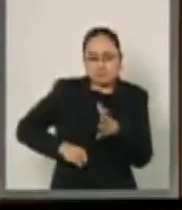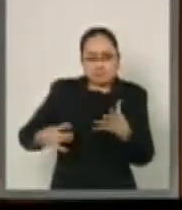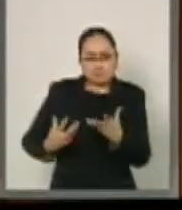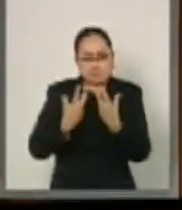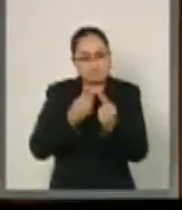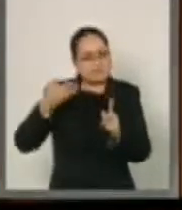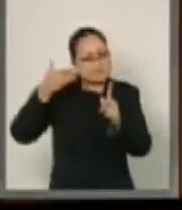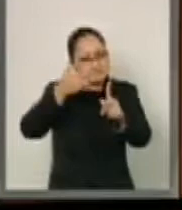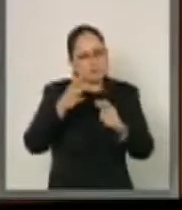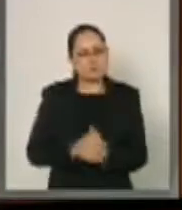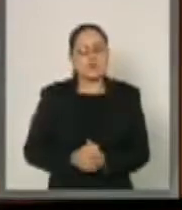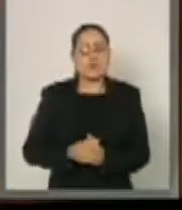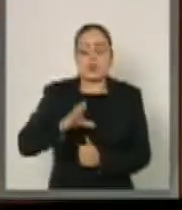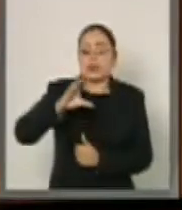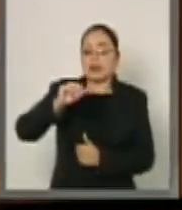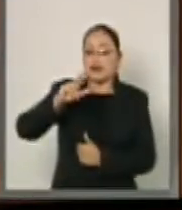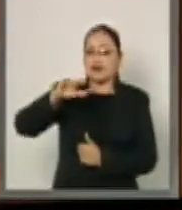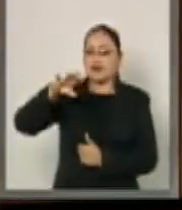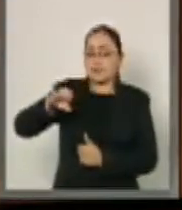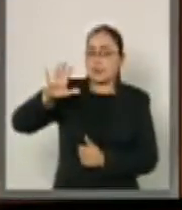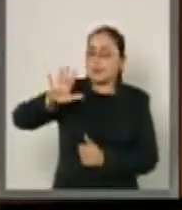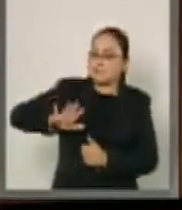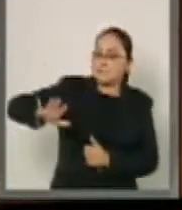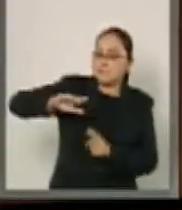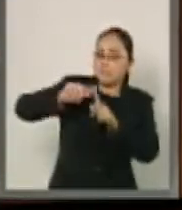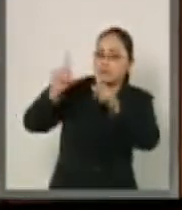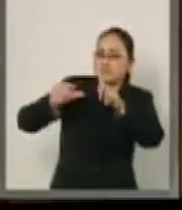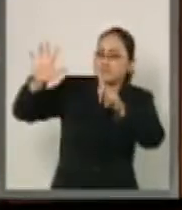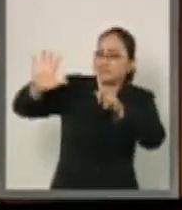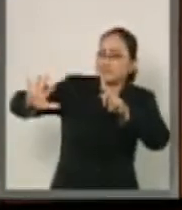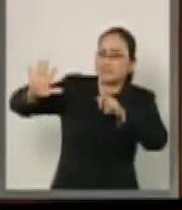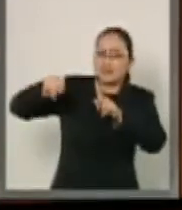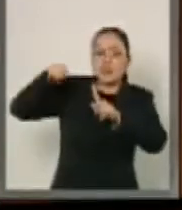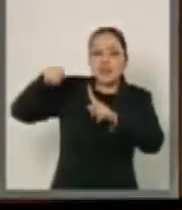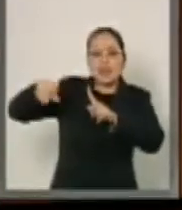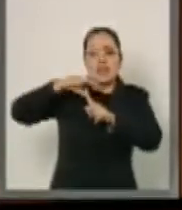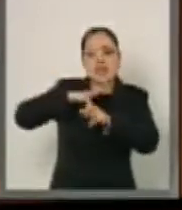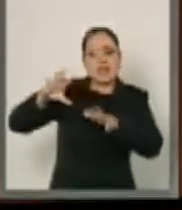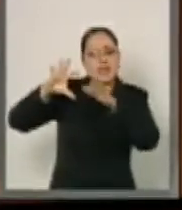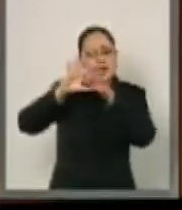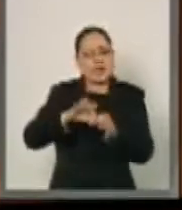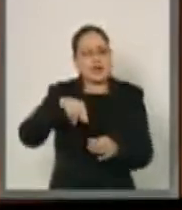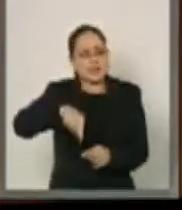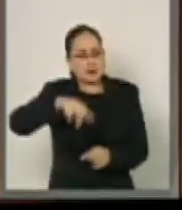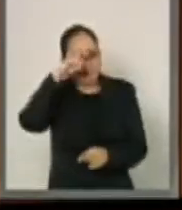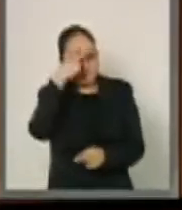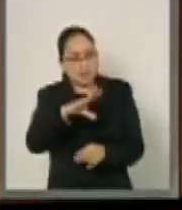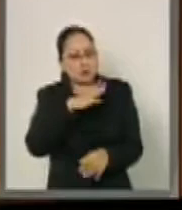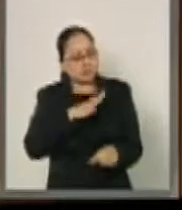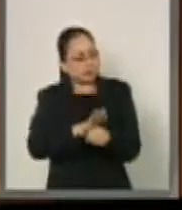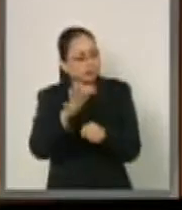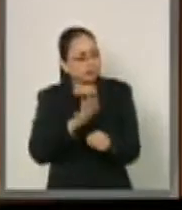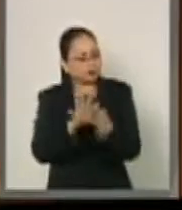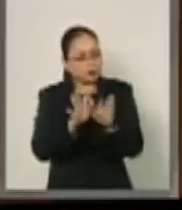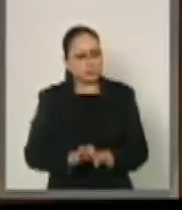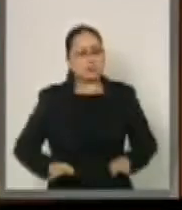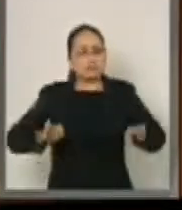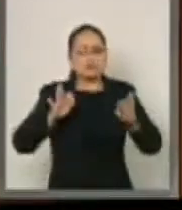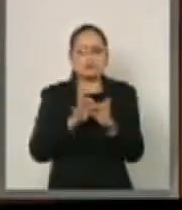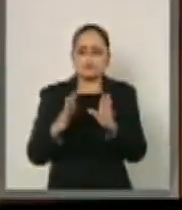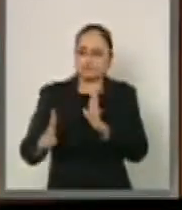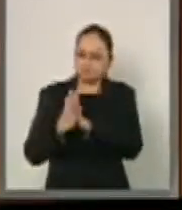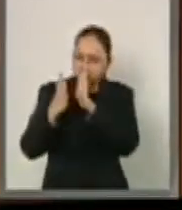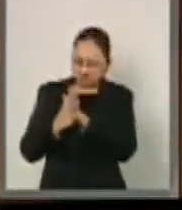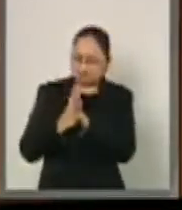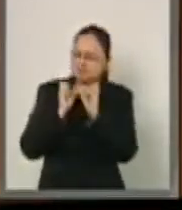Caribe, siendo una región estratégica en la que México tiene una presencia importante, pero que